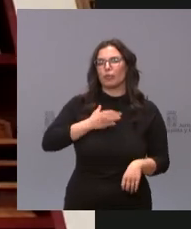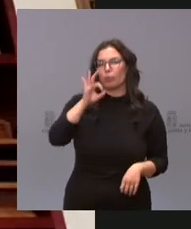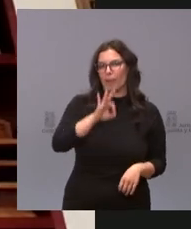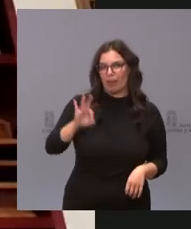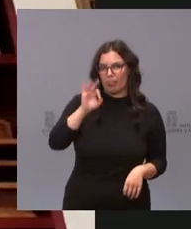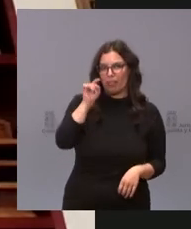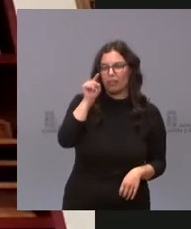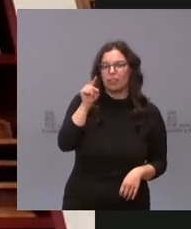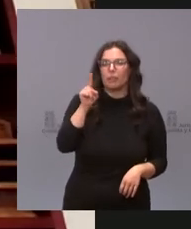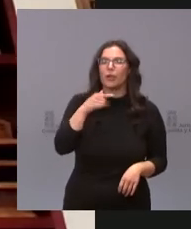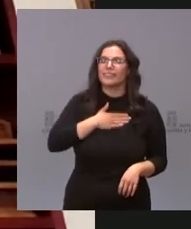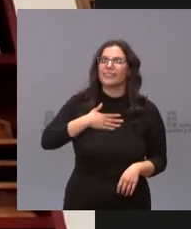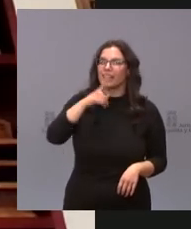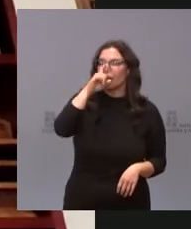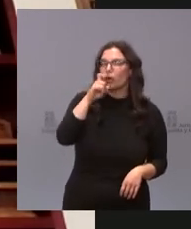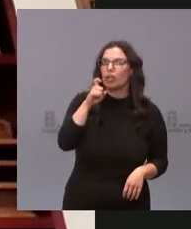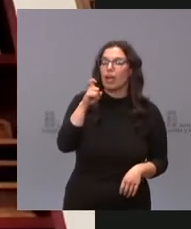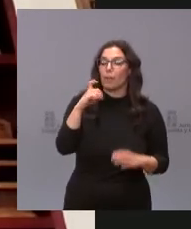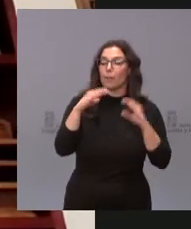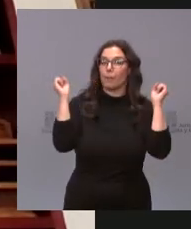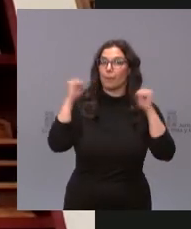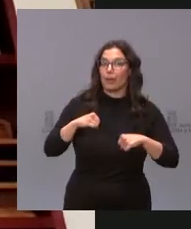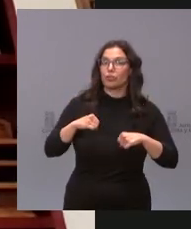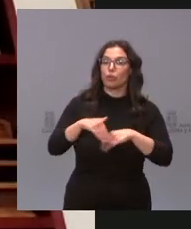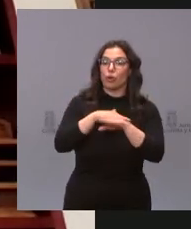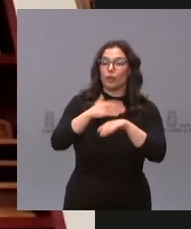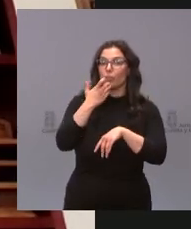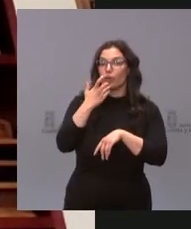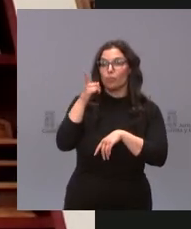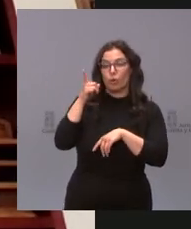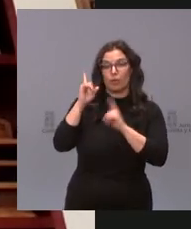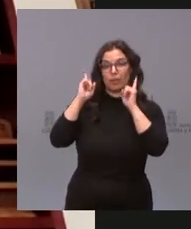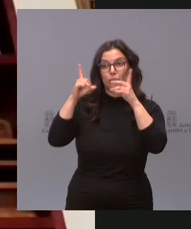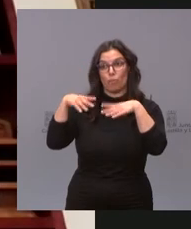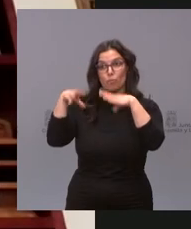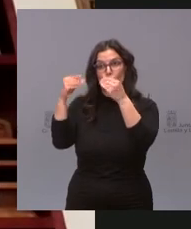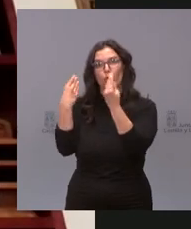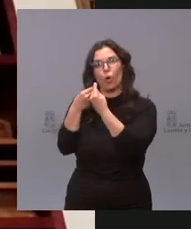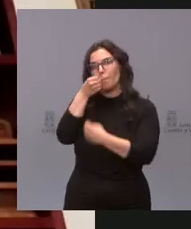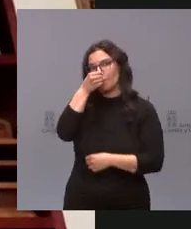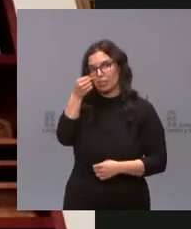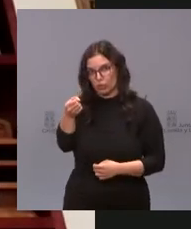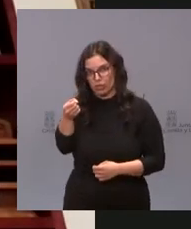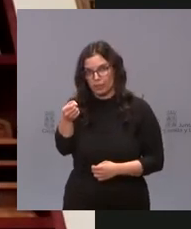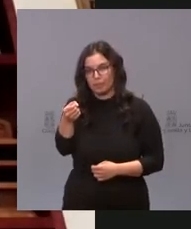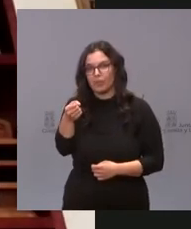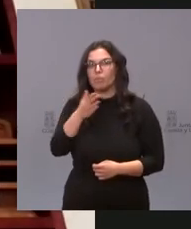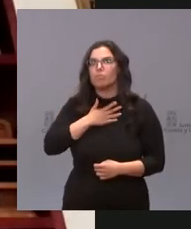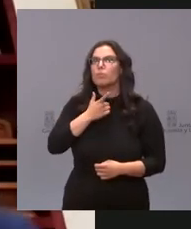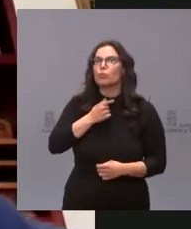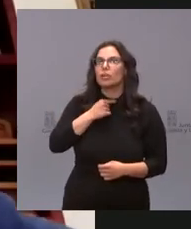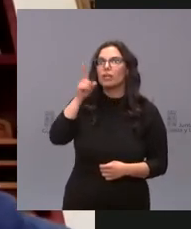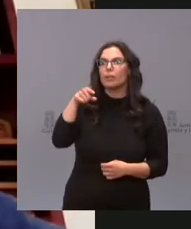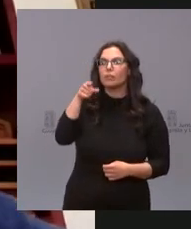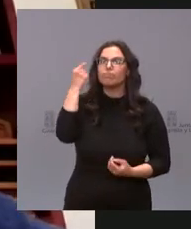pero me gustaría recordar que tienen un pacto de gobierno en Burgos en este caso con el PSOE me gustaría bueno, que hicieran